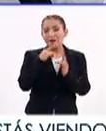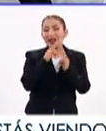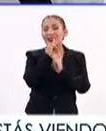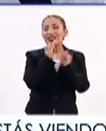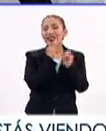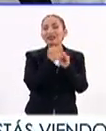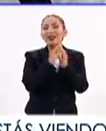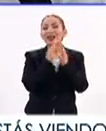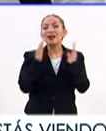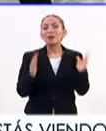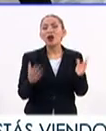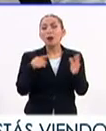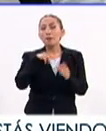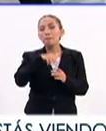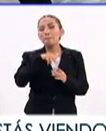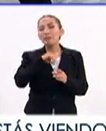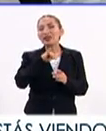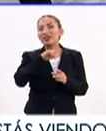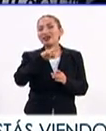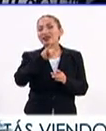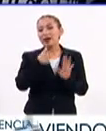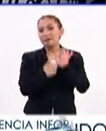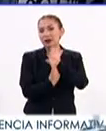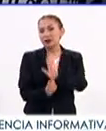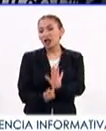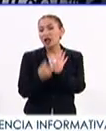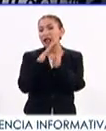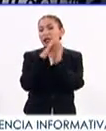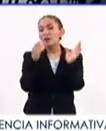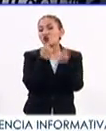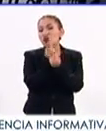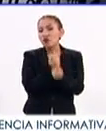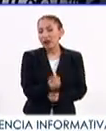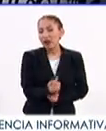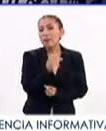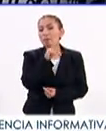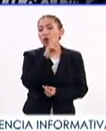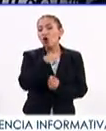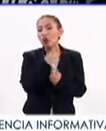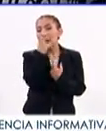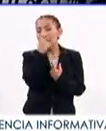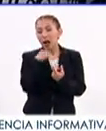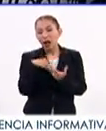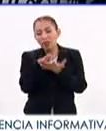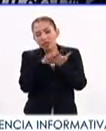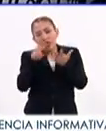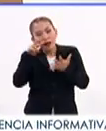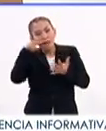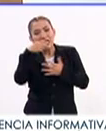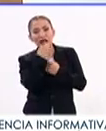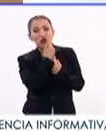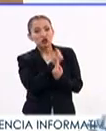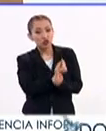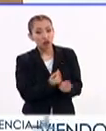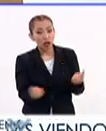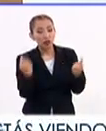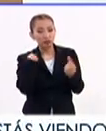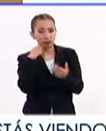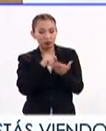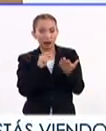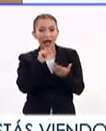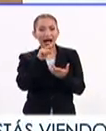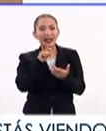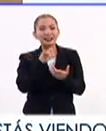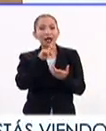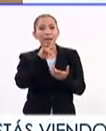Feria Internacional del Libro del Palacio de Minería presentó el libro infantil Poema para Transfigurar la Mirada de los Niños del autor